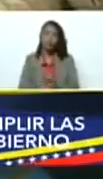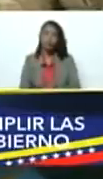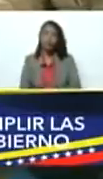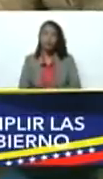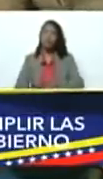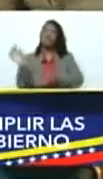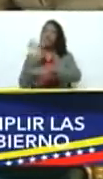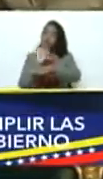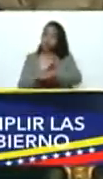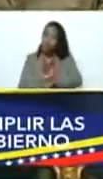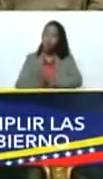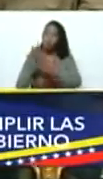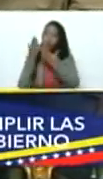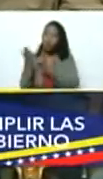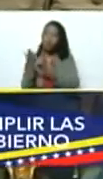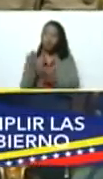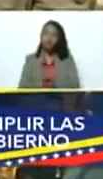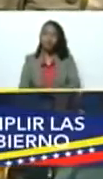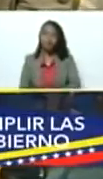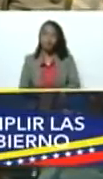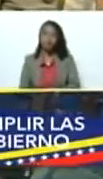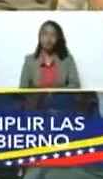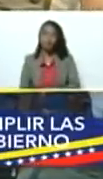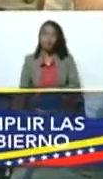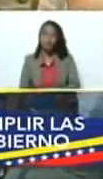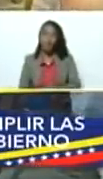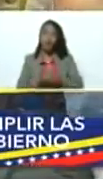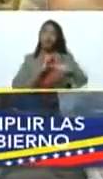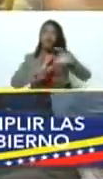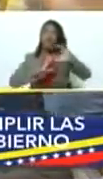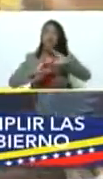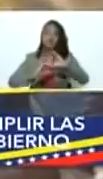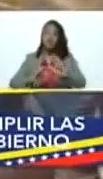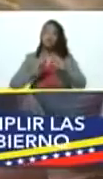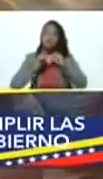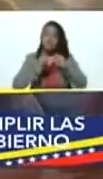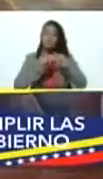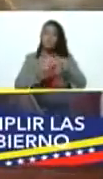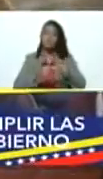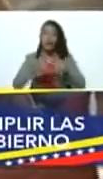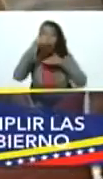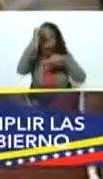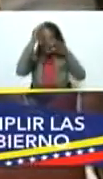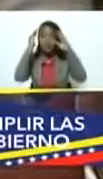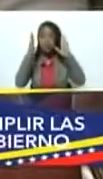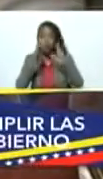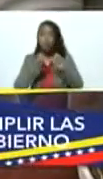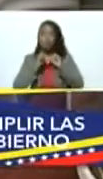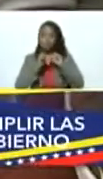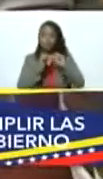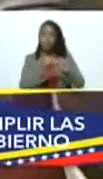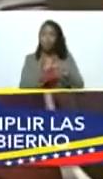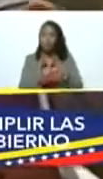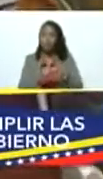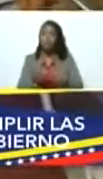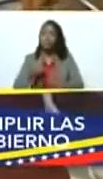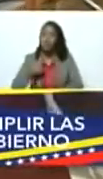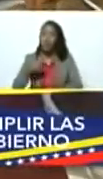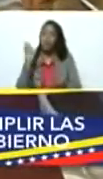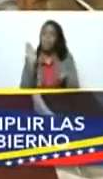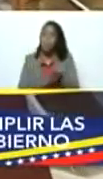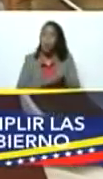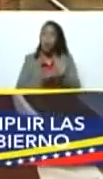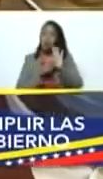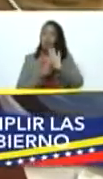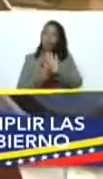funcione en comunicación permanente, en alerta permanente, es lo que yo he planteado,